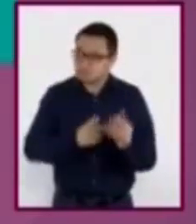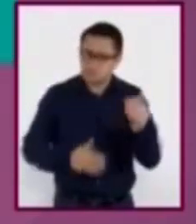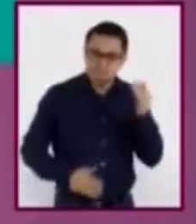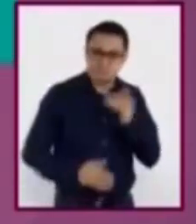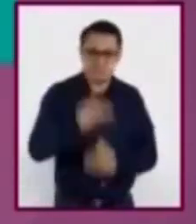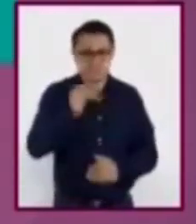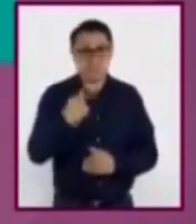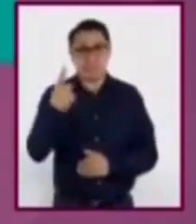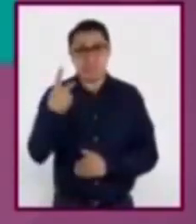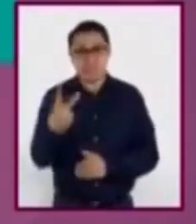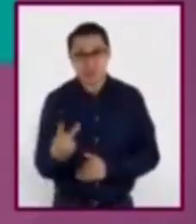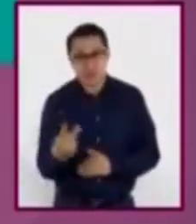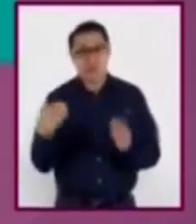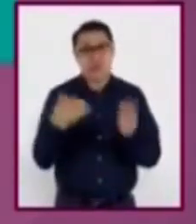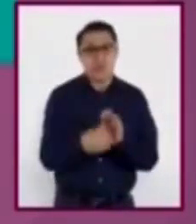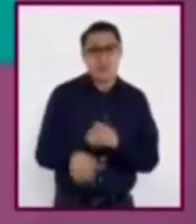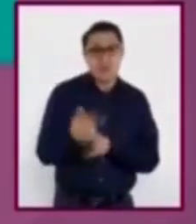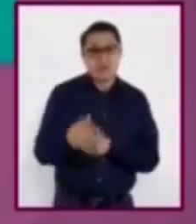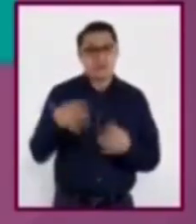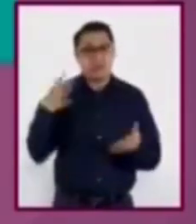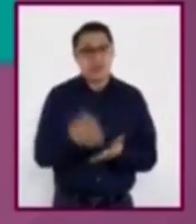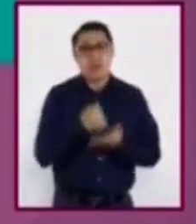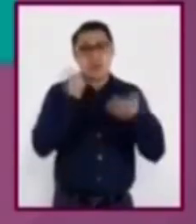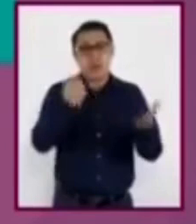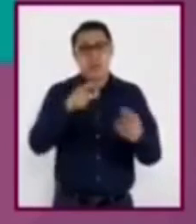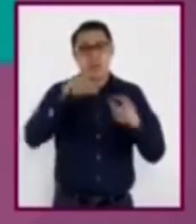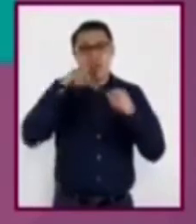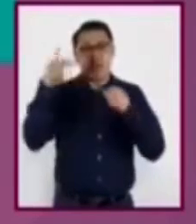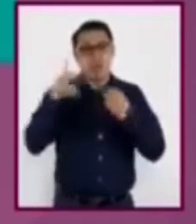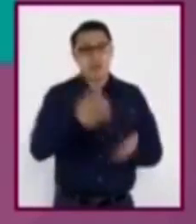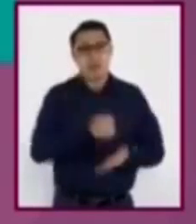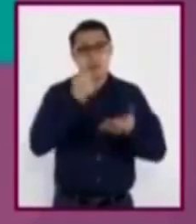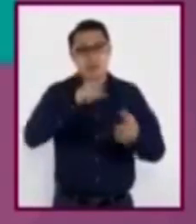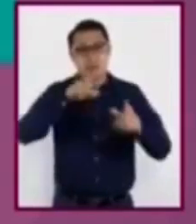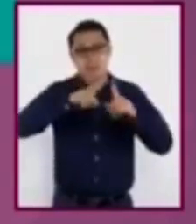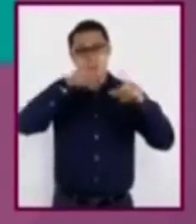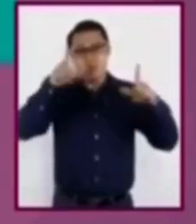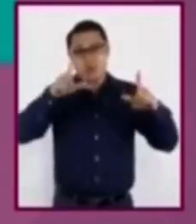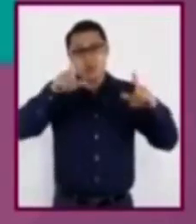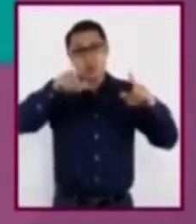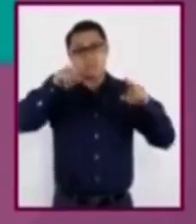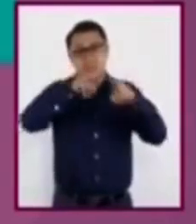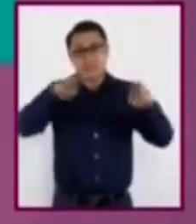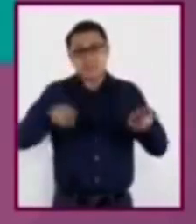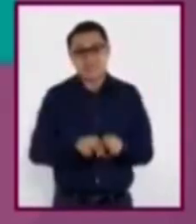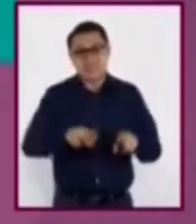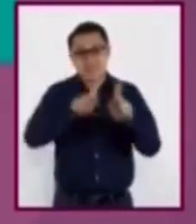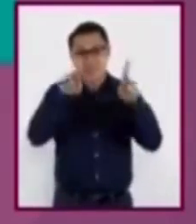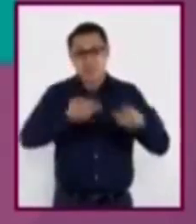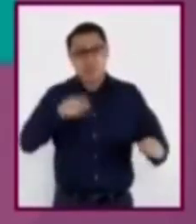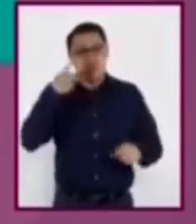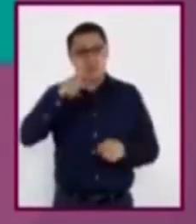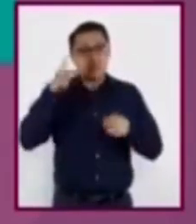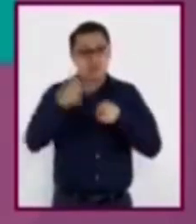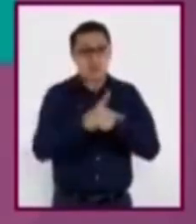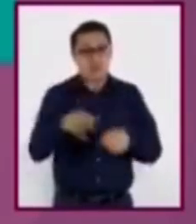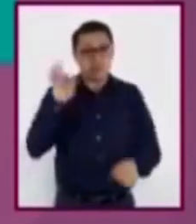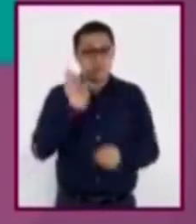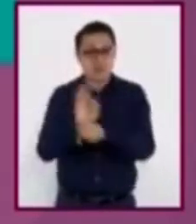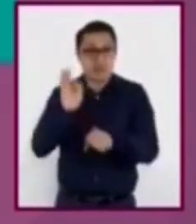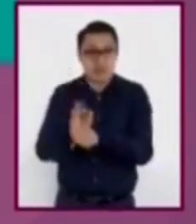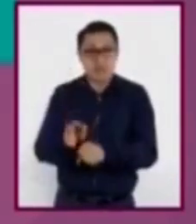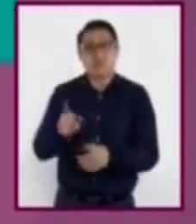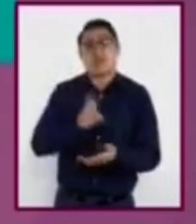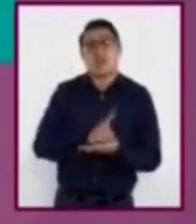2011, ganó el Premio Nacional por la Paz en su país, por sus actividades en defensa del derecho de las niñas a